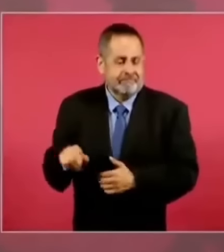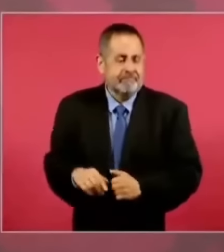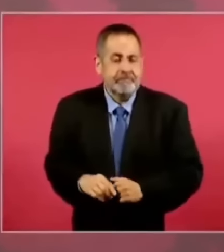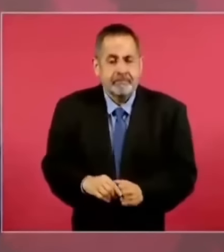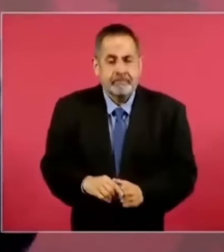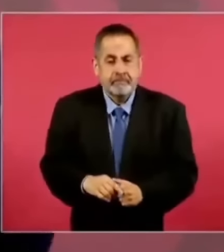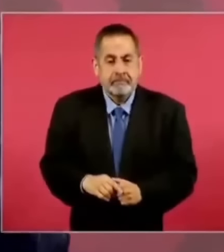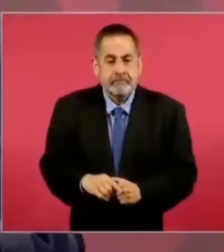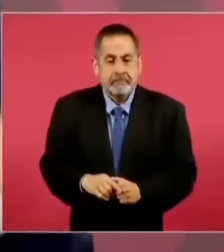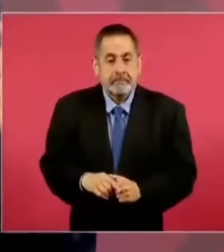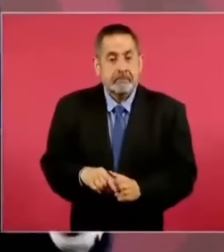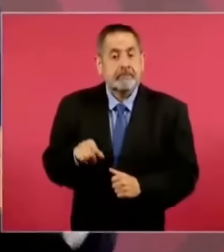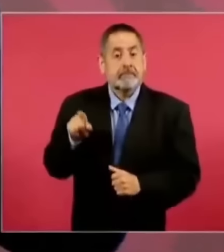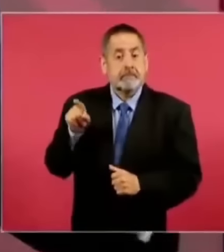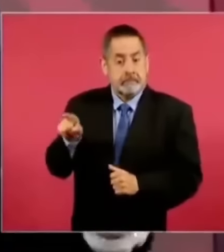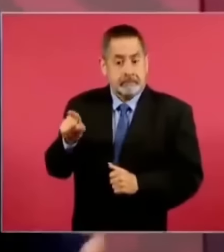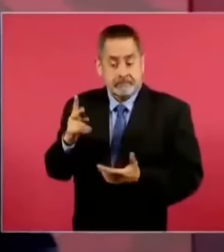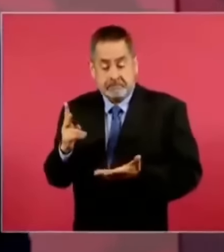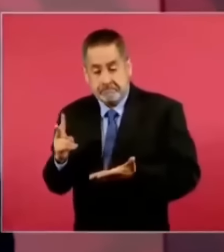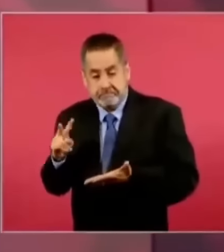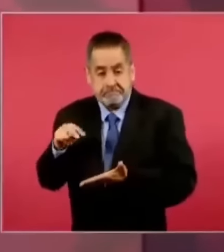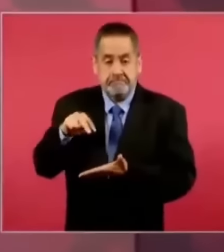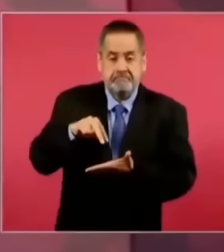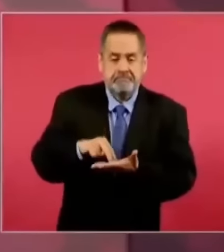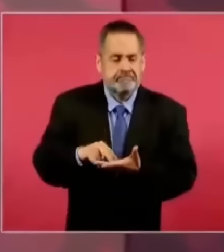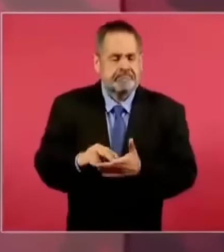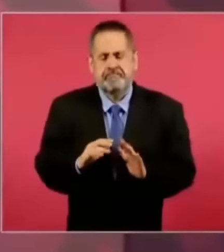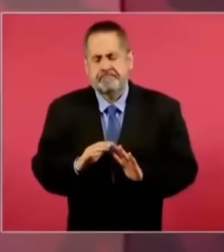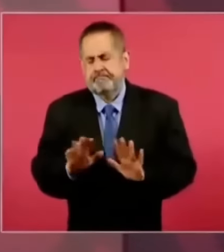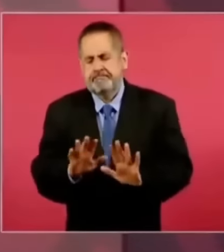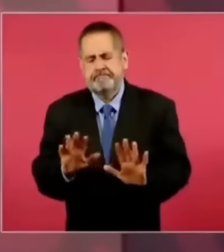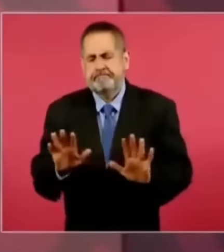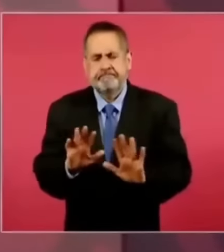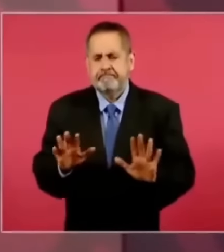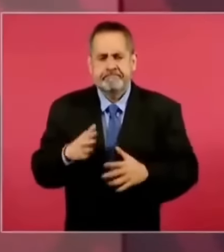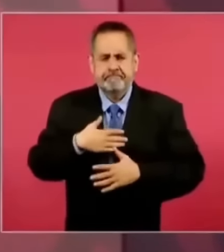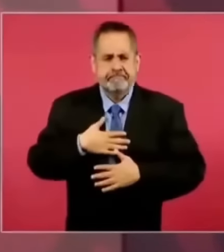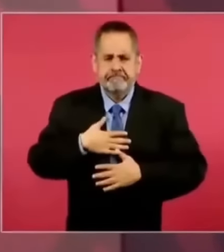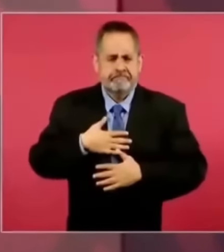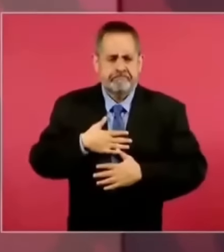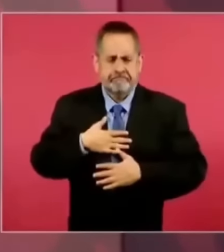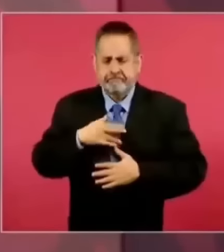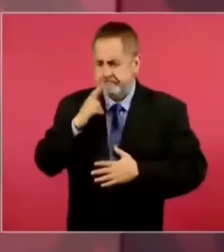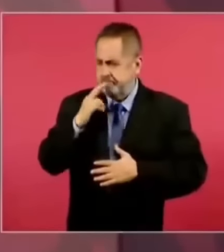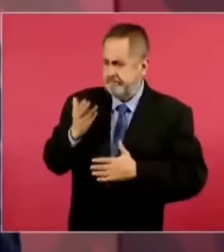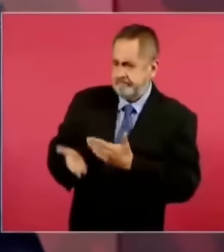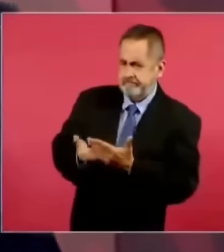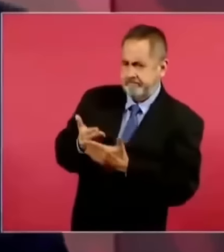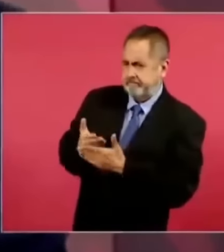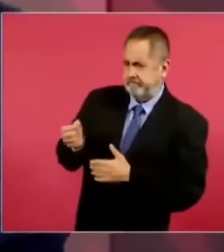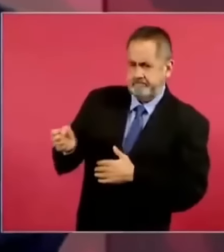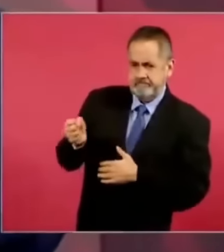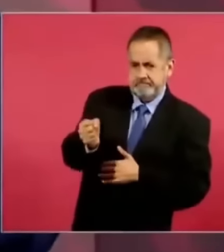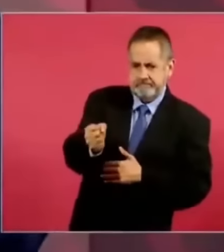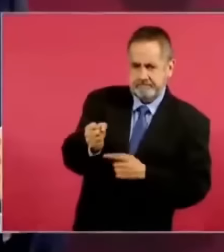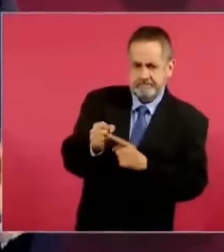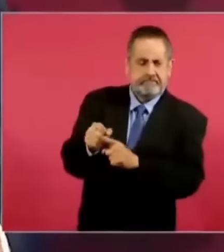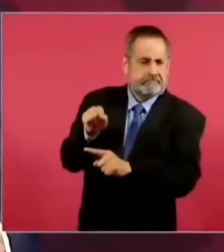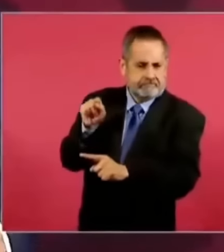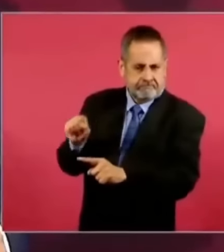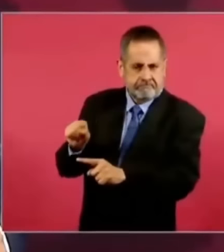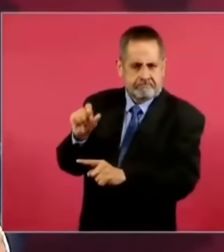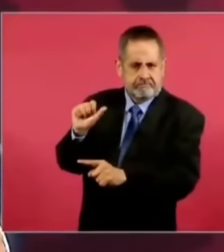Y él se para y dice, no, yo propongo a Andrés Manuel,